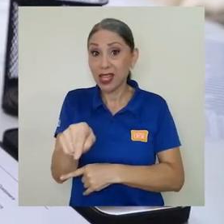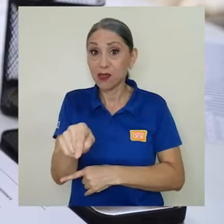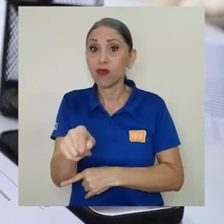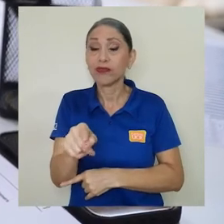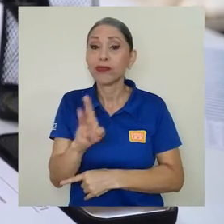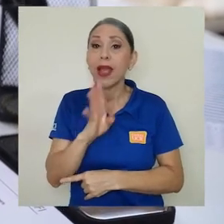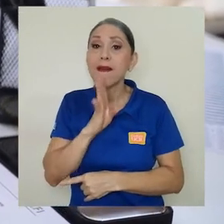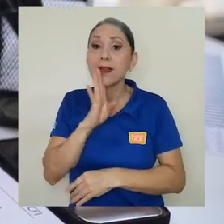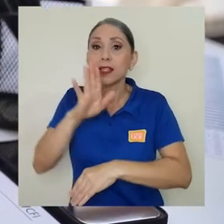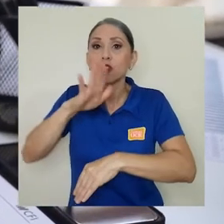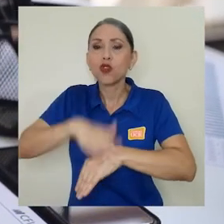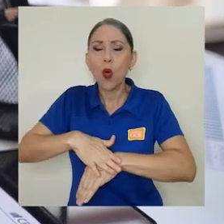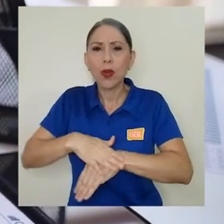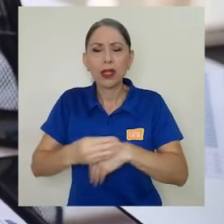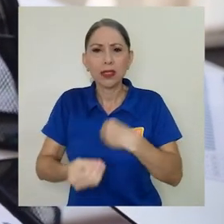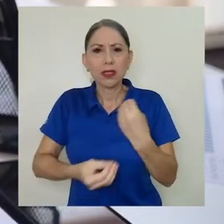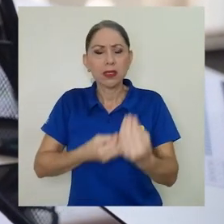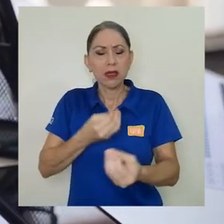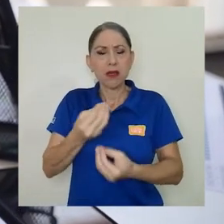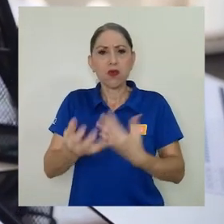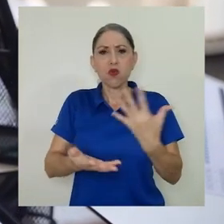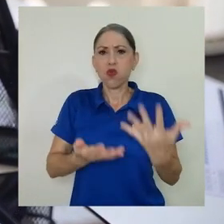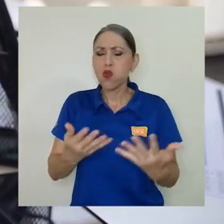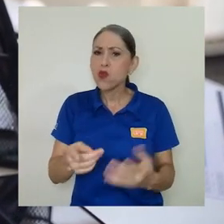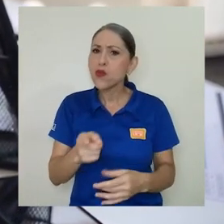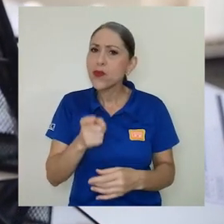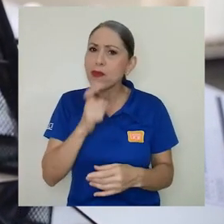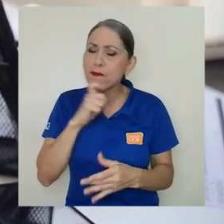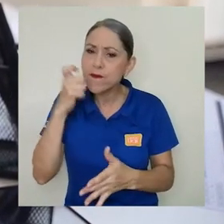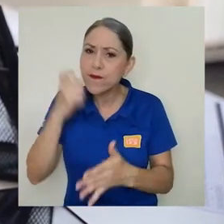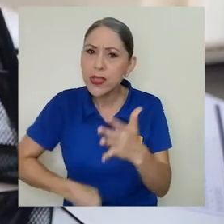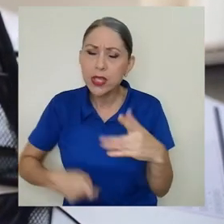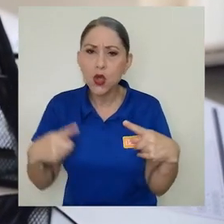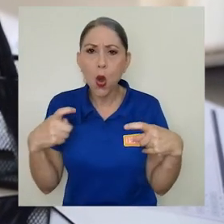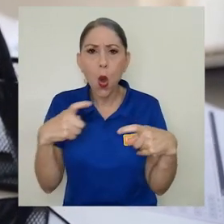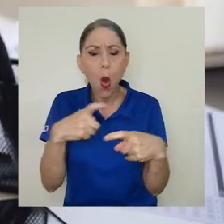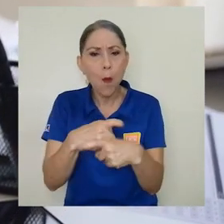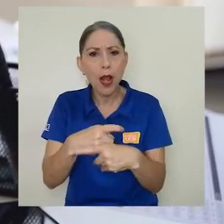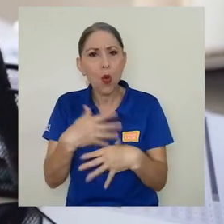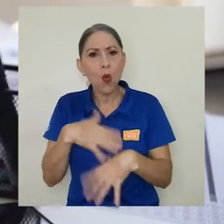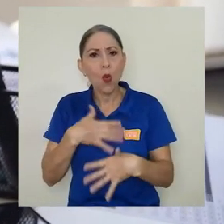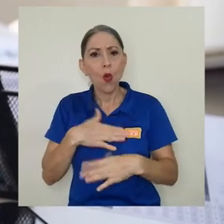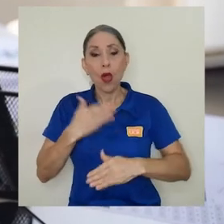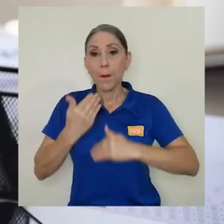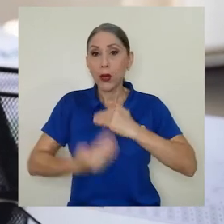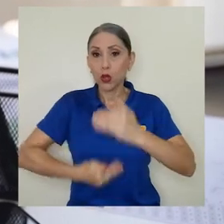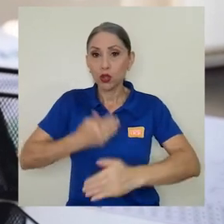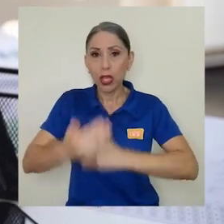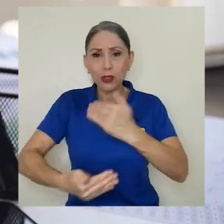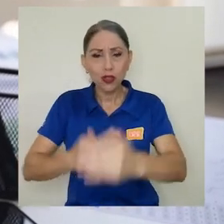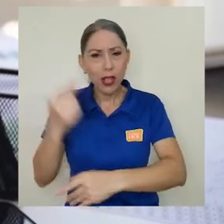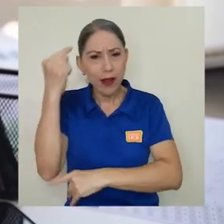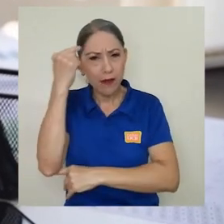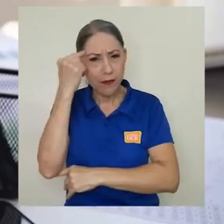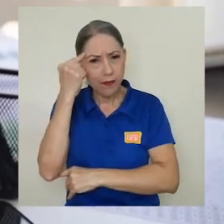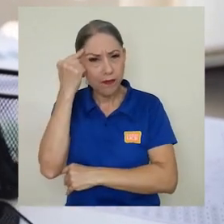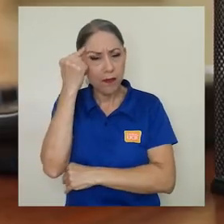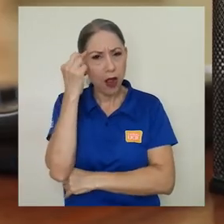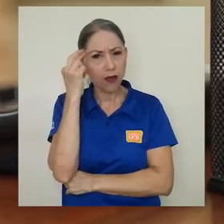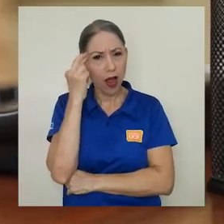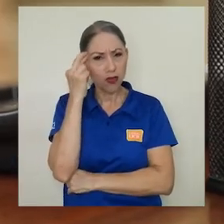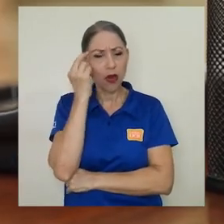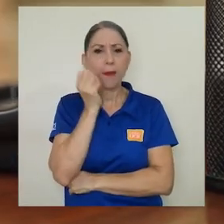de lo paradójico e increíblemente complejo y sutil que son los procesos de razonamiento humano.